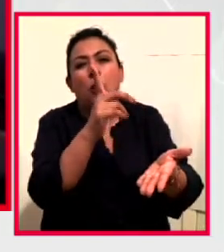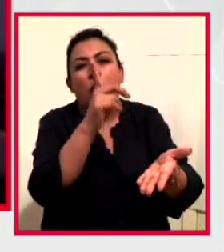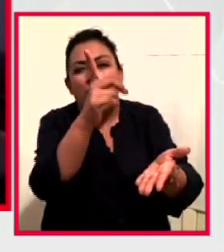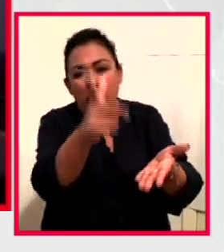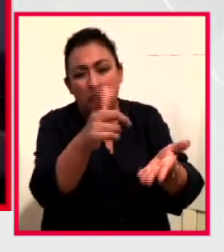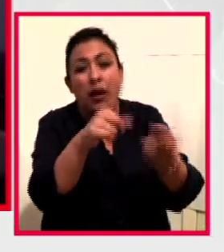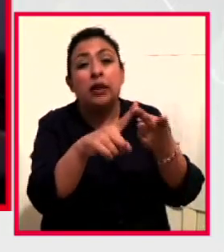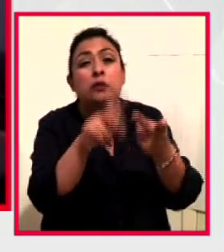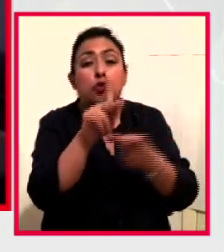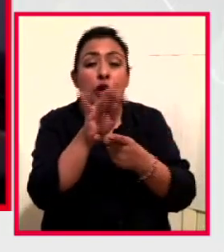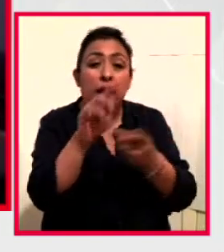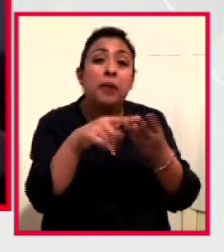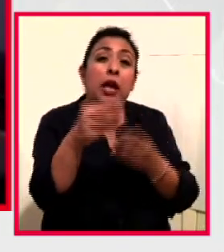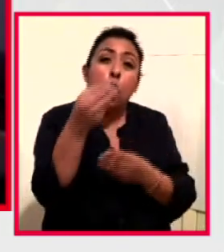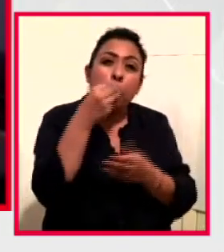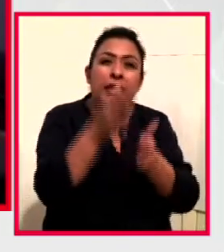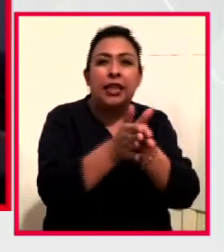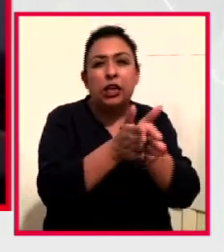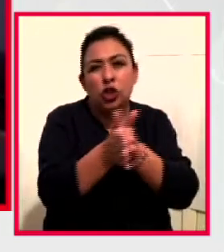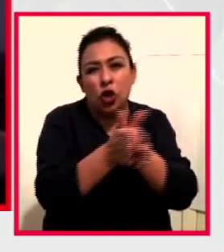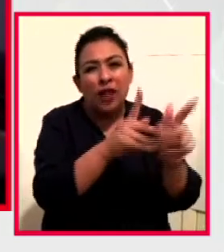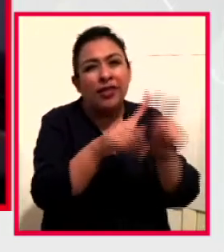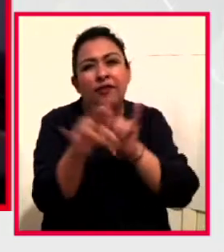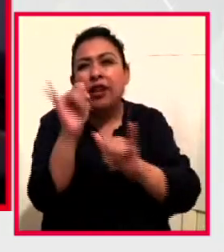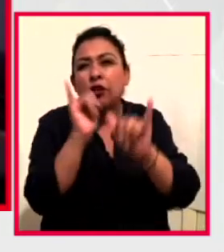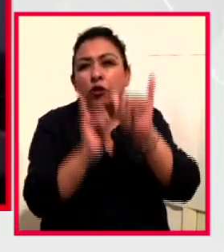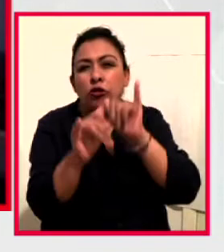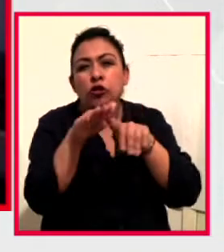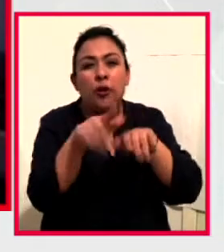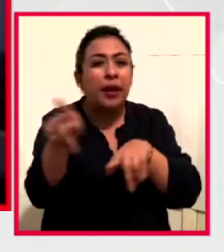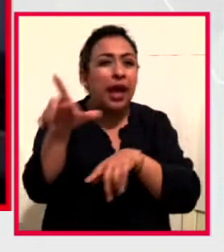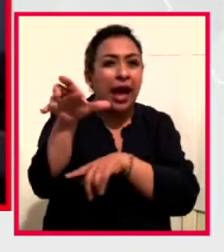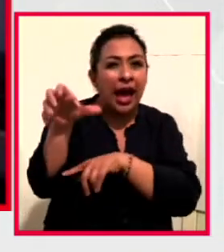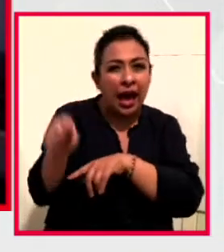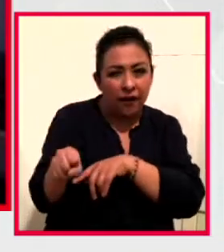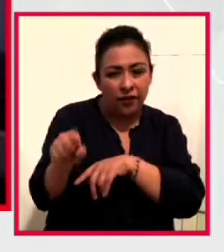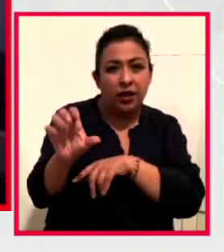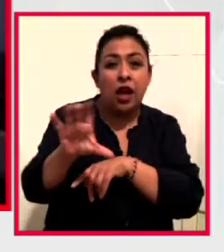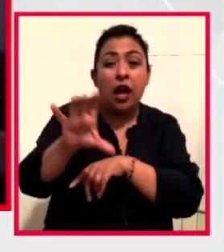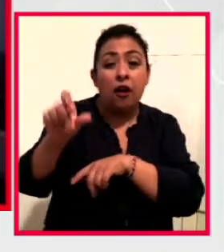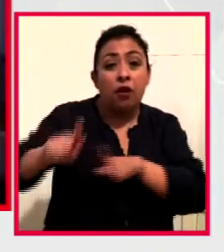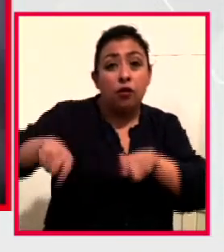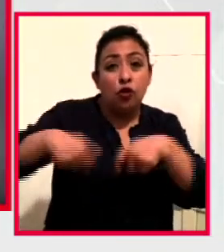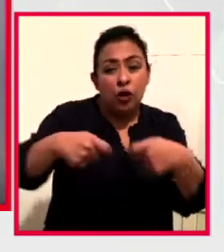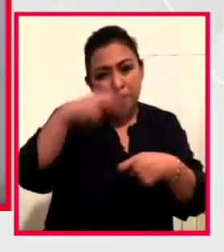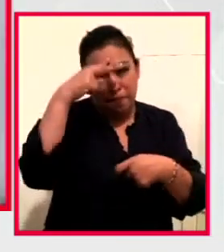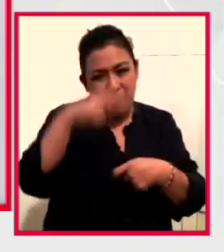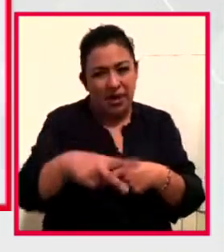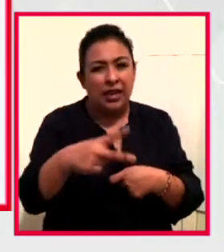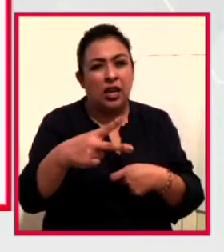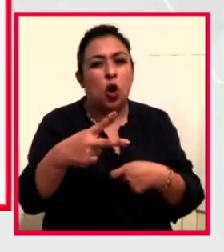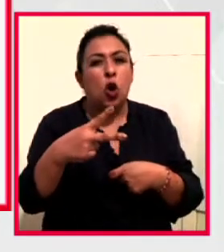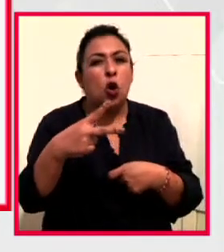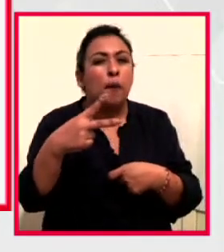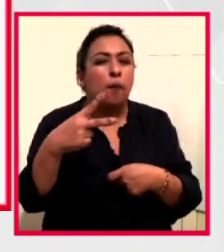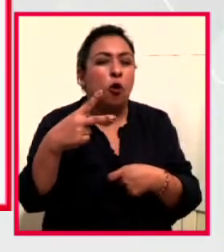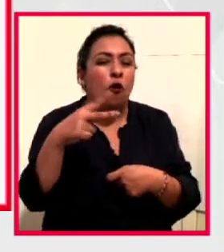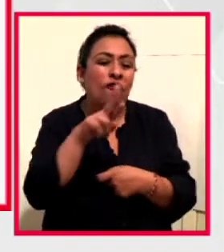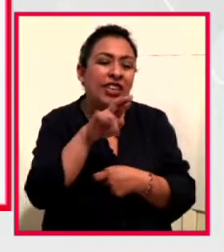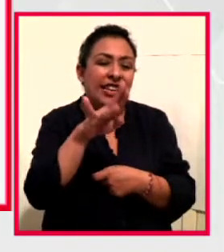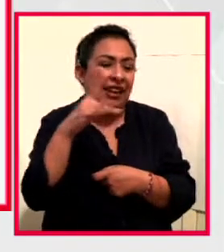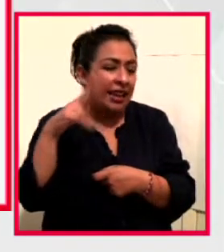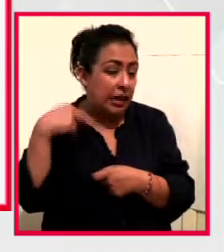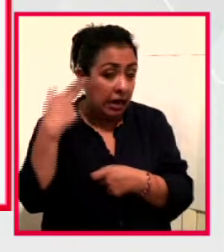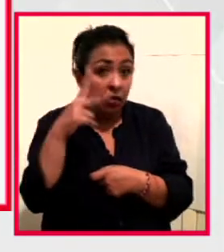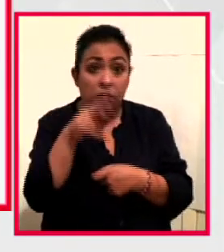comida, el chocolate y otros brebajes de los africanos y los afrodescendientes en el México virreinal. Es decir, son cosas muy, muy